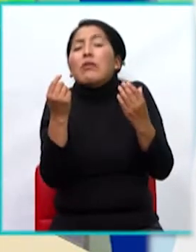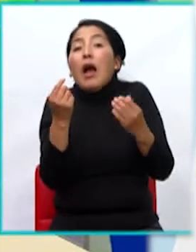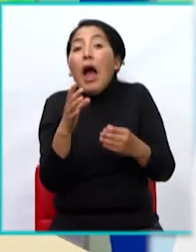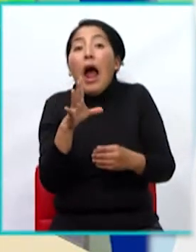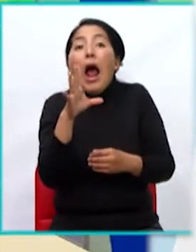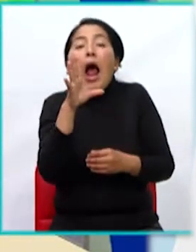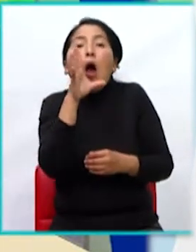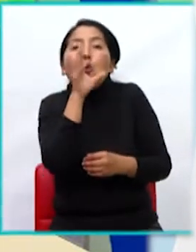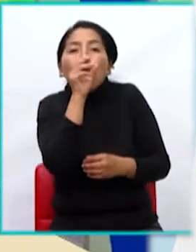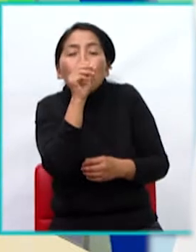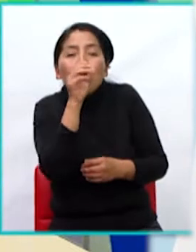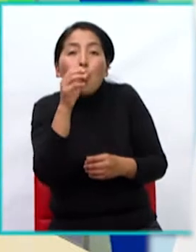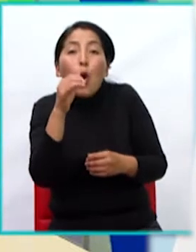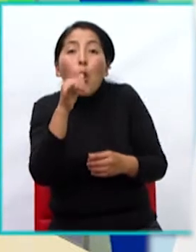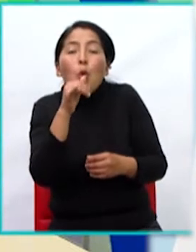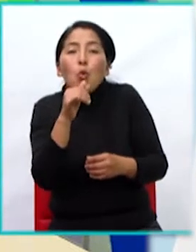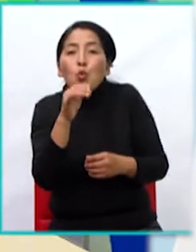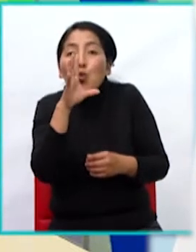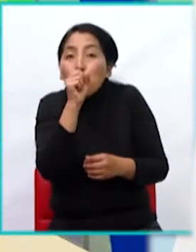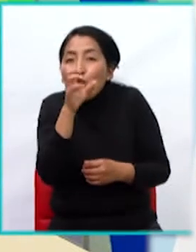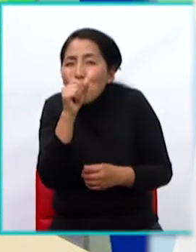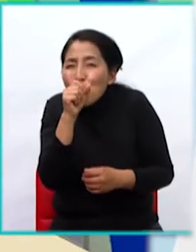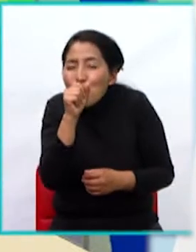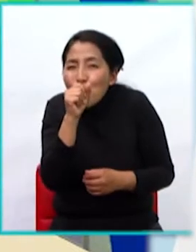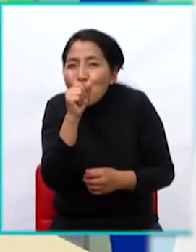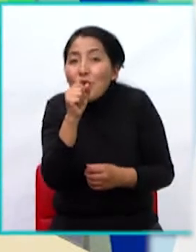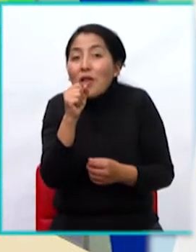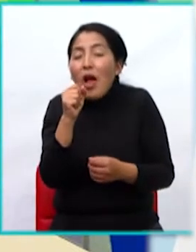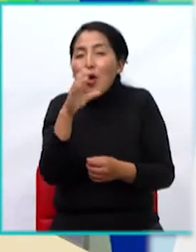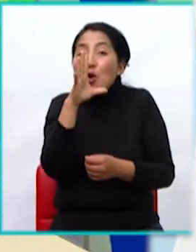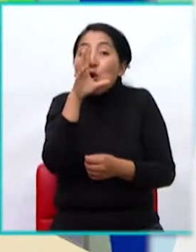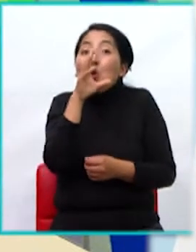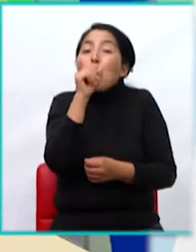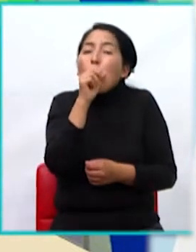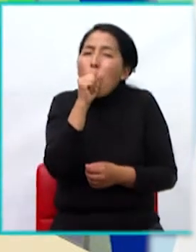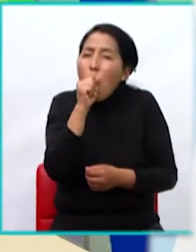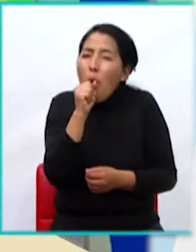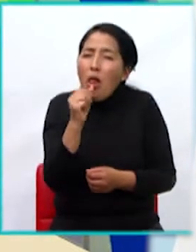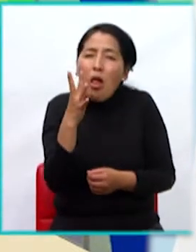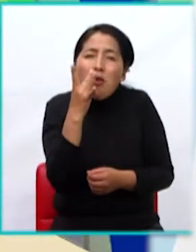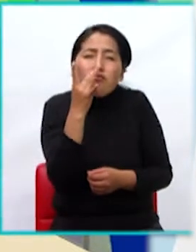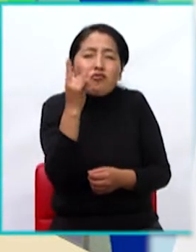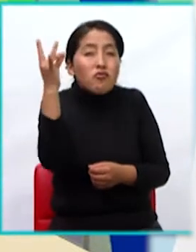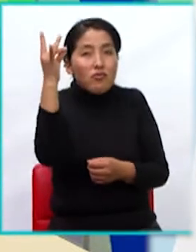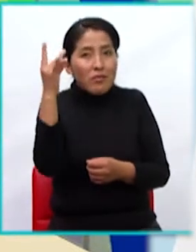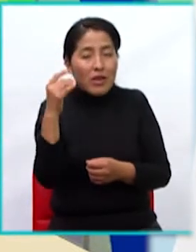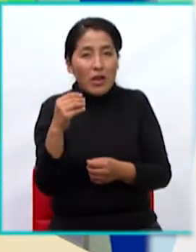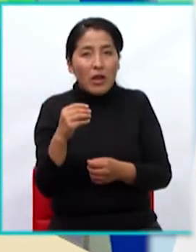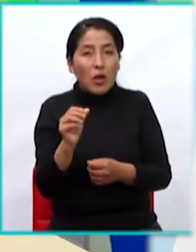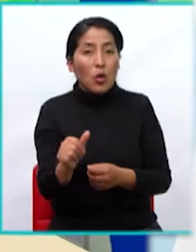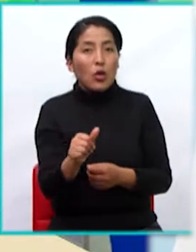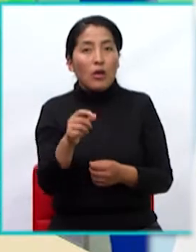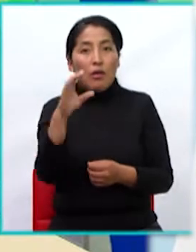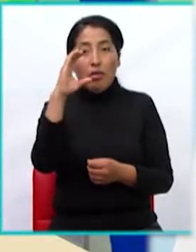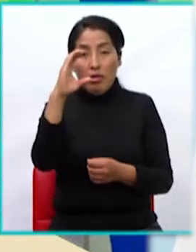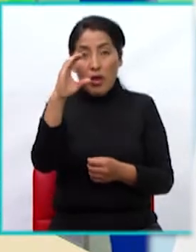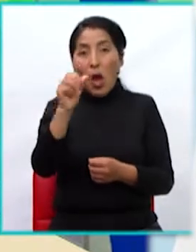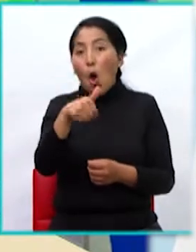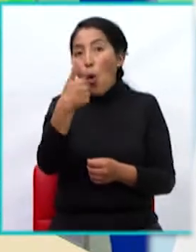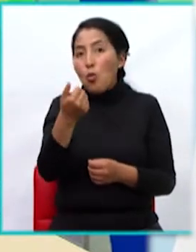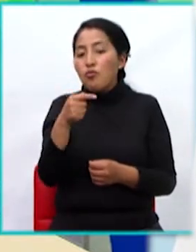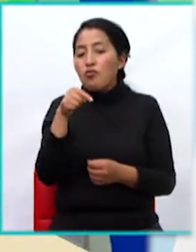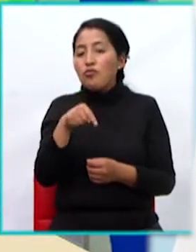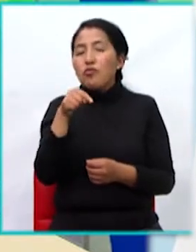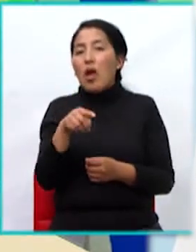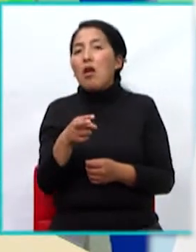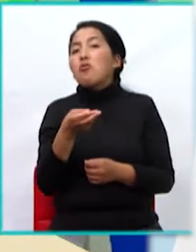jugo de naranja recién exprimidito, con la naranja así muy deliciosa. Y tengo un refresco